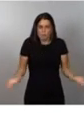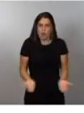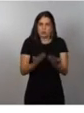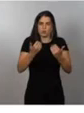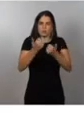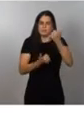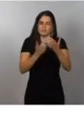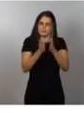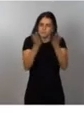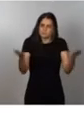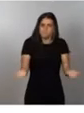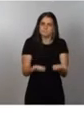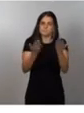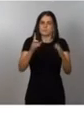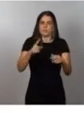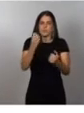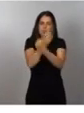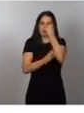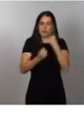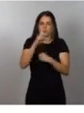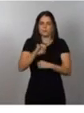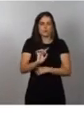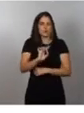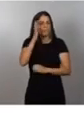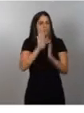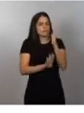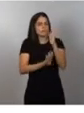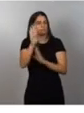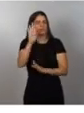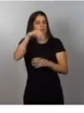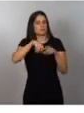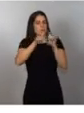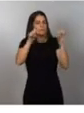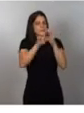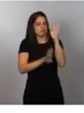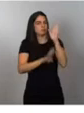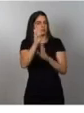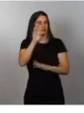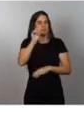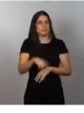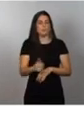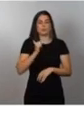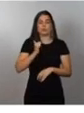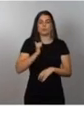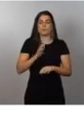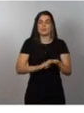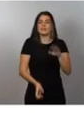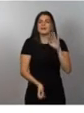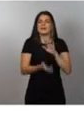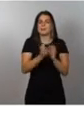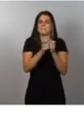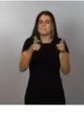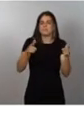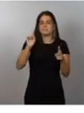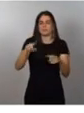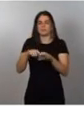economía, para avanzar en la innovación en nuestras empresas y para crear más oportunidades, más empleos de calidad